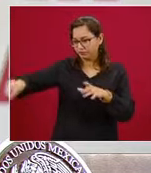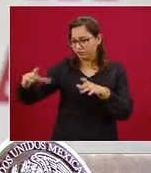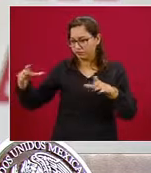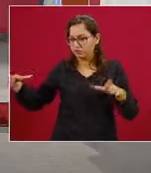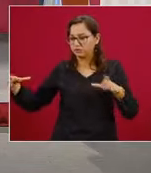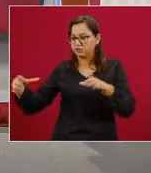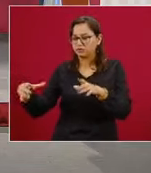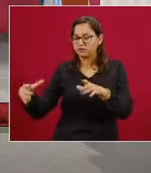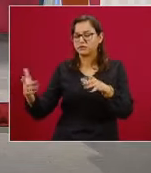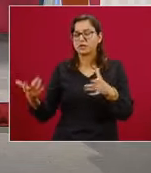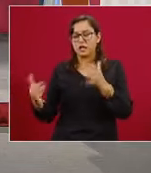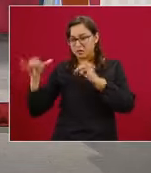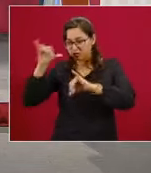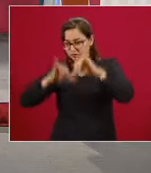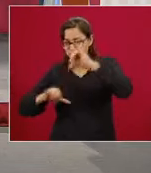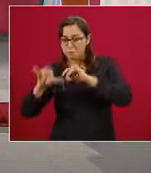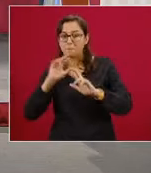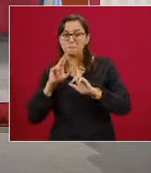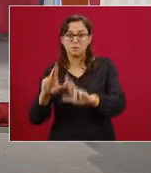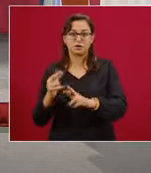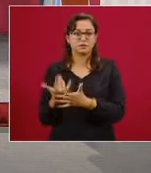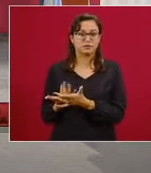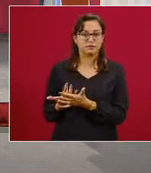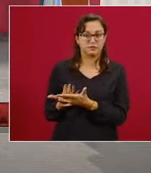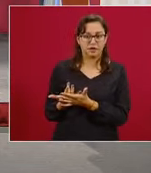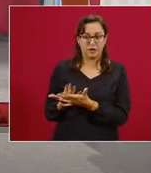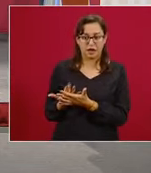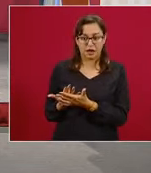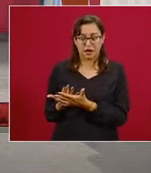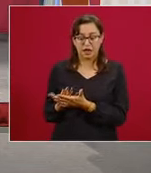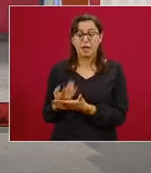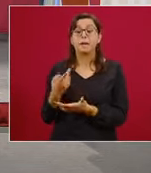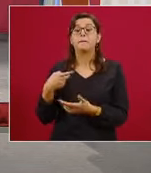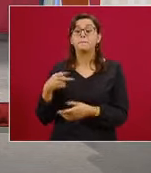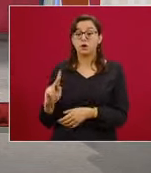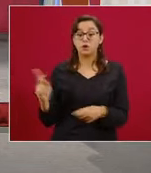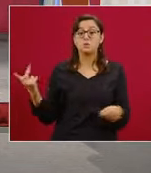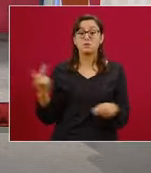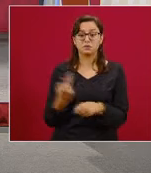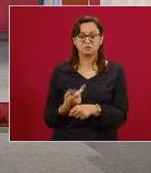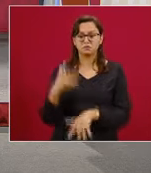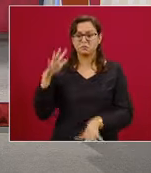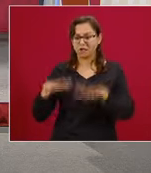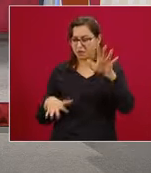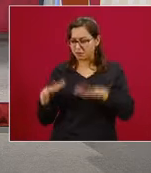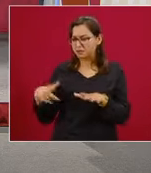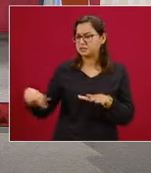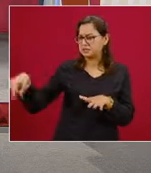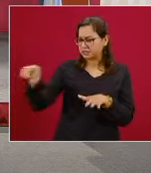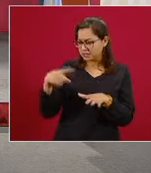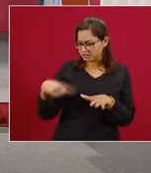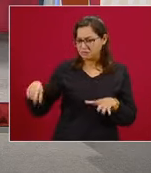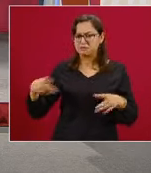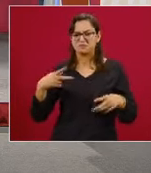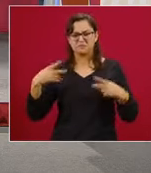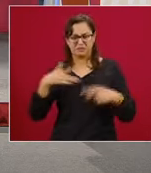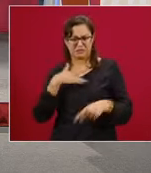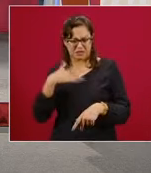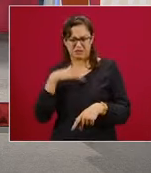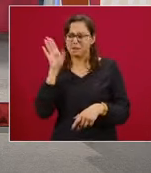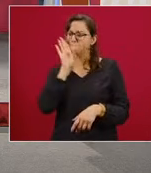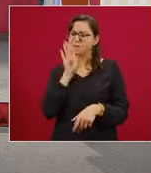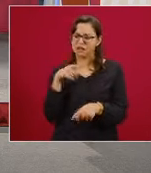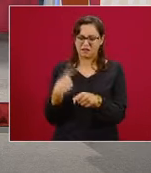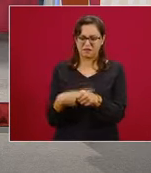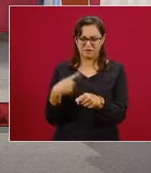en laboratorio, pero también tenemos un conjunto de personas que, teniendo las características clínicas de la enfermedad y siendo todas ellas